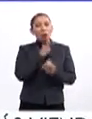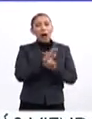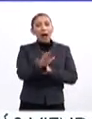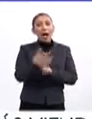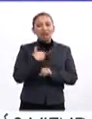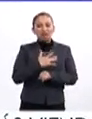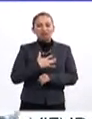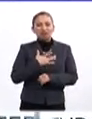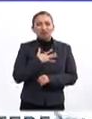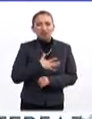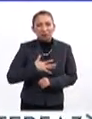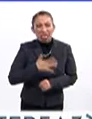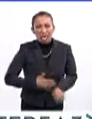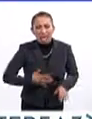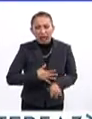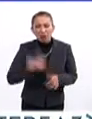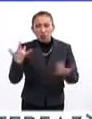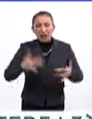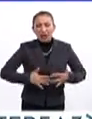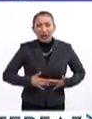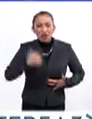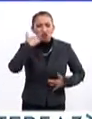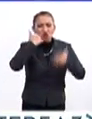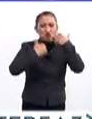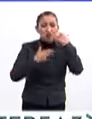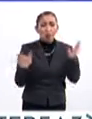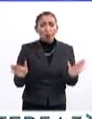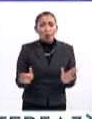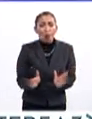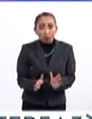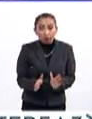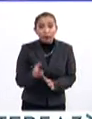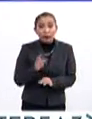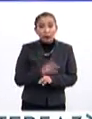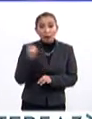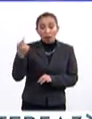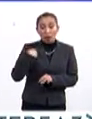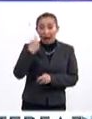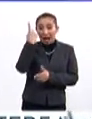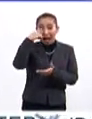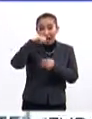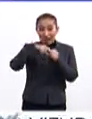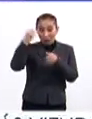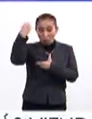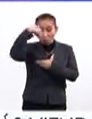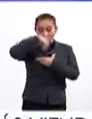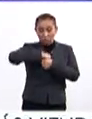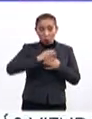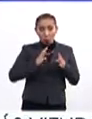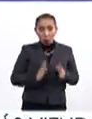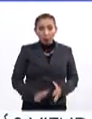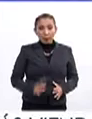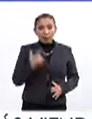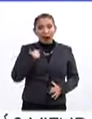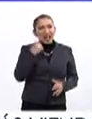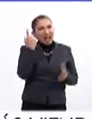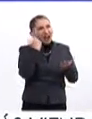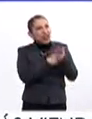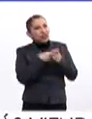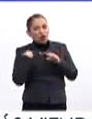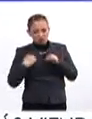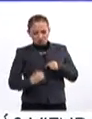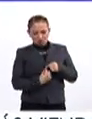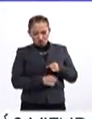están las náuseas, dolor abdominal, fiebre y pérdida de peso. Y es que cuando el parásito ingresa al ser humano, se expone a las enzimas